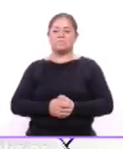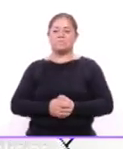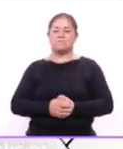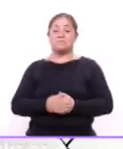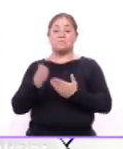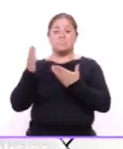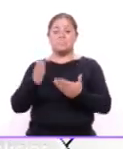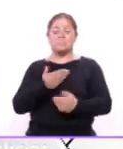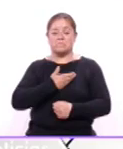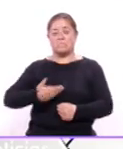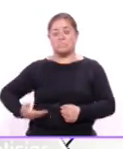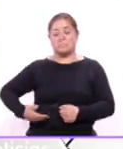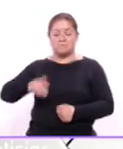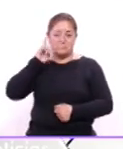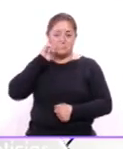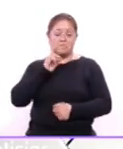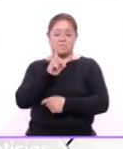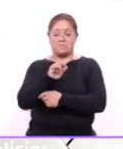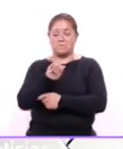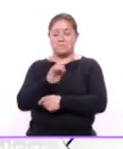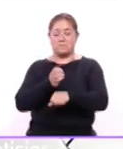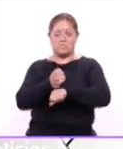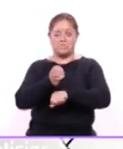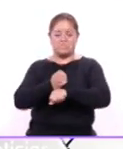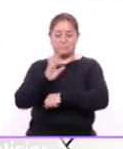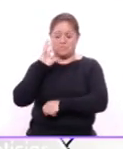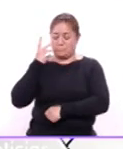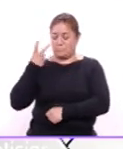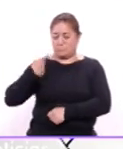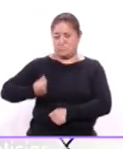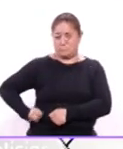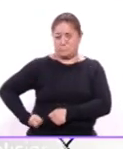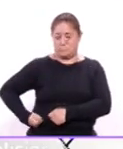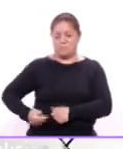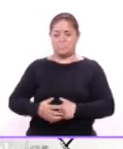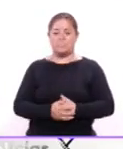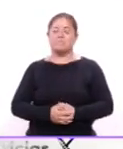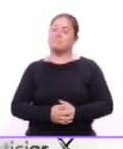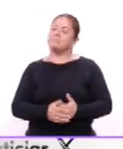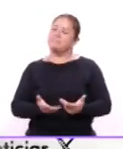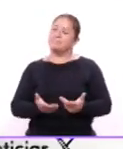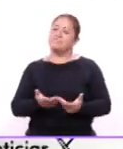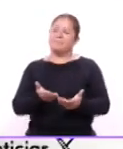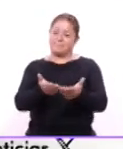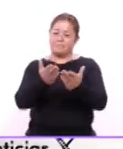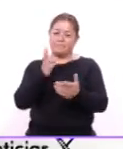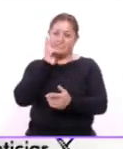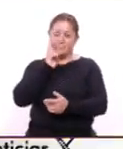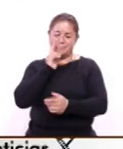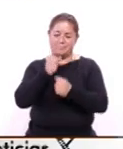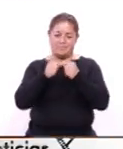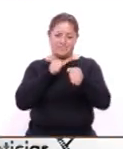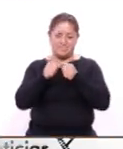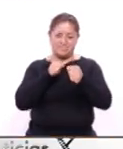la presidenta del Sistema Estatal DIF, Mariana Espinosa de los Monteros Cuellar. Y bueno, aquí le tenemos la entrevista.